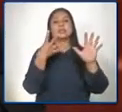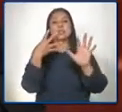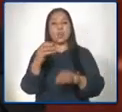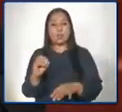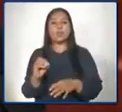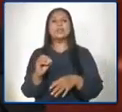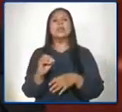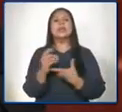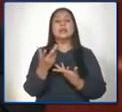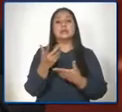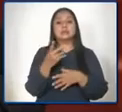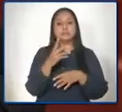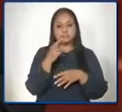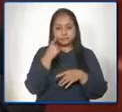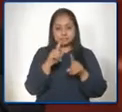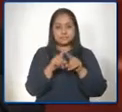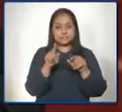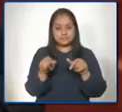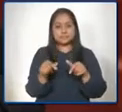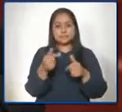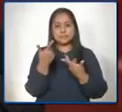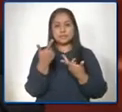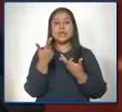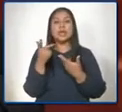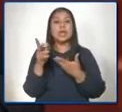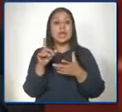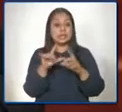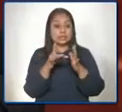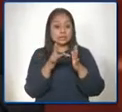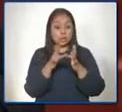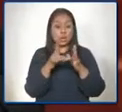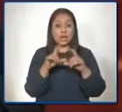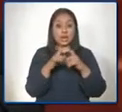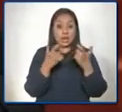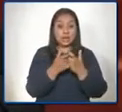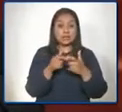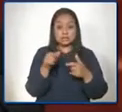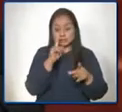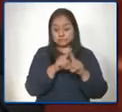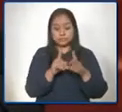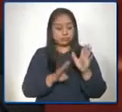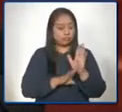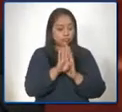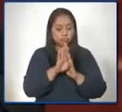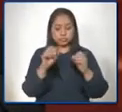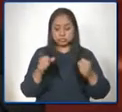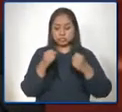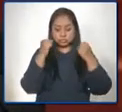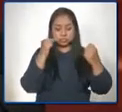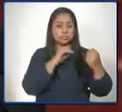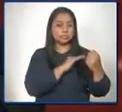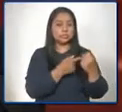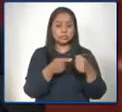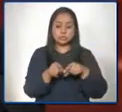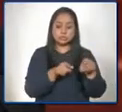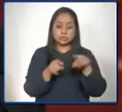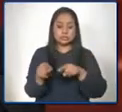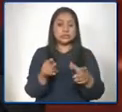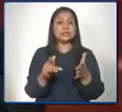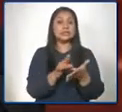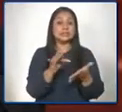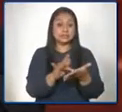componente de tecnología en el aula también incluye el desarrollo y fortalecimiento de las competencias digitales de los